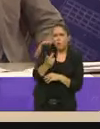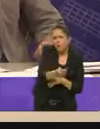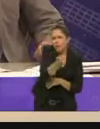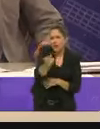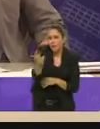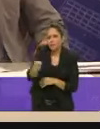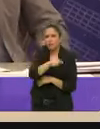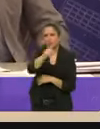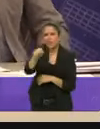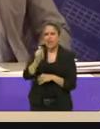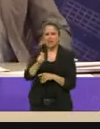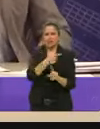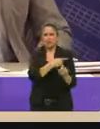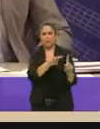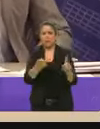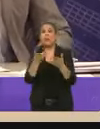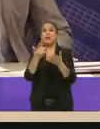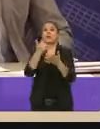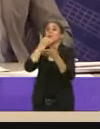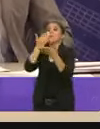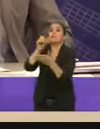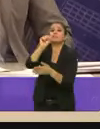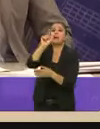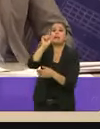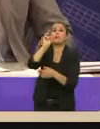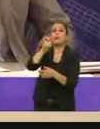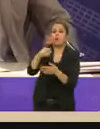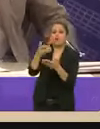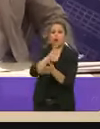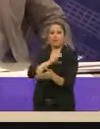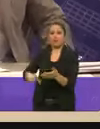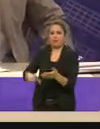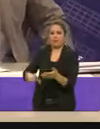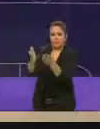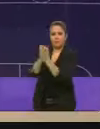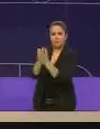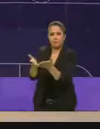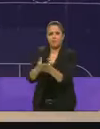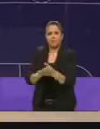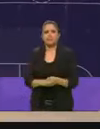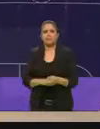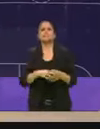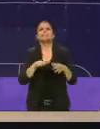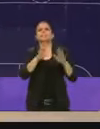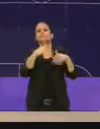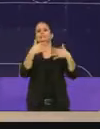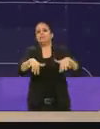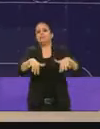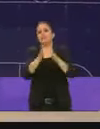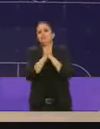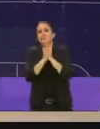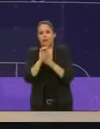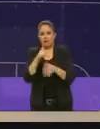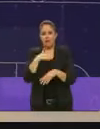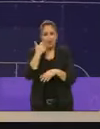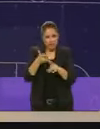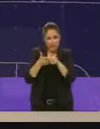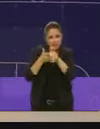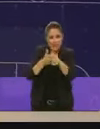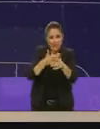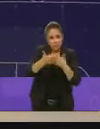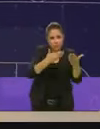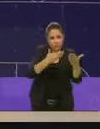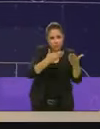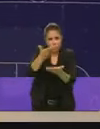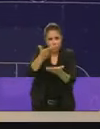al estado de la pobreza. Perdón, candidato Chertorizky levantó la mano. ¿Quiere contestar? No, por favor. Es que yo sí quería continuar con las propuestas porque si no